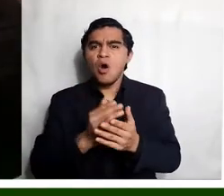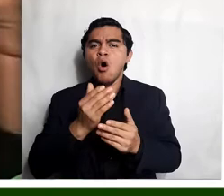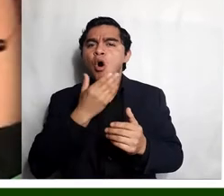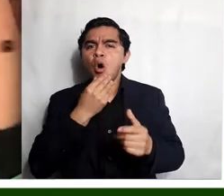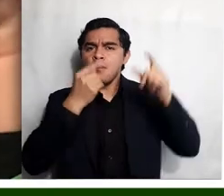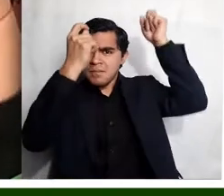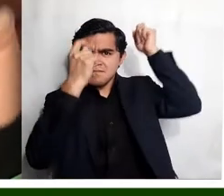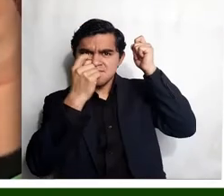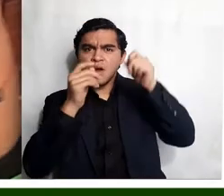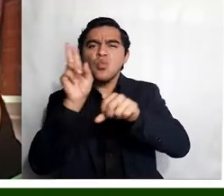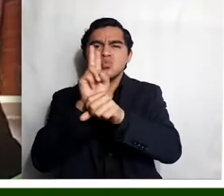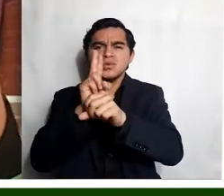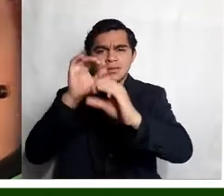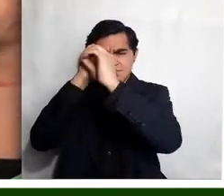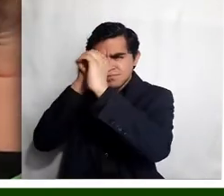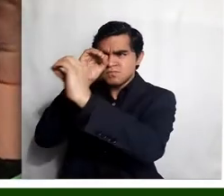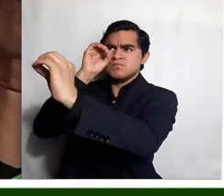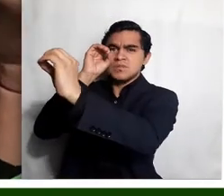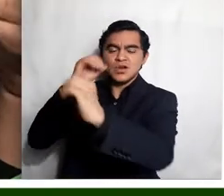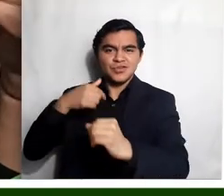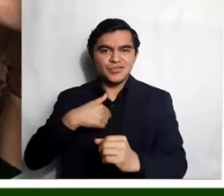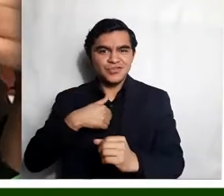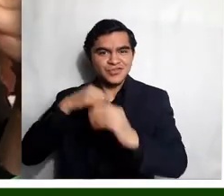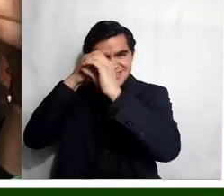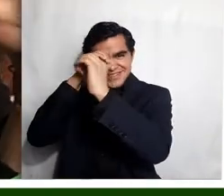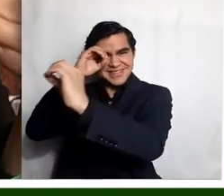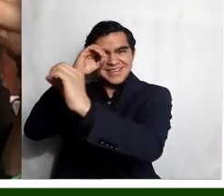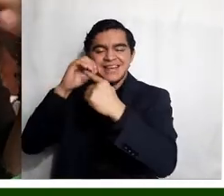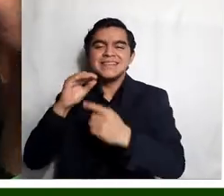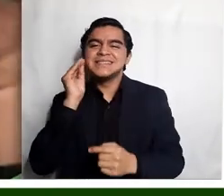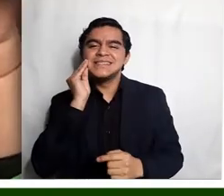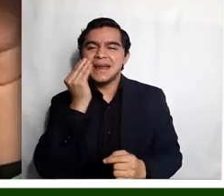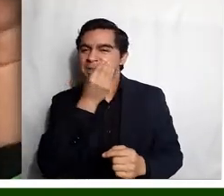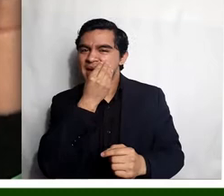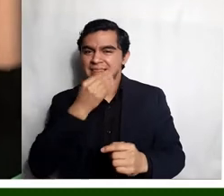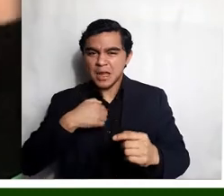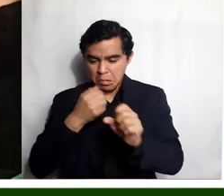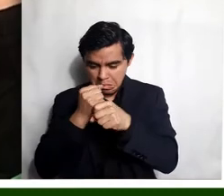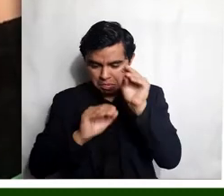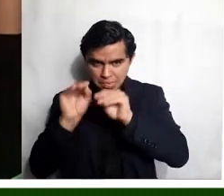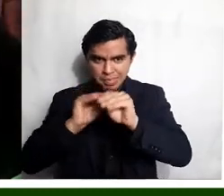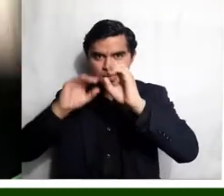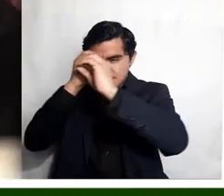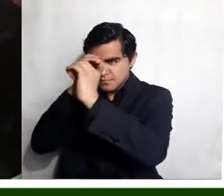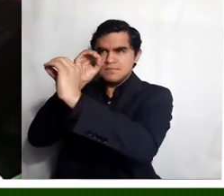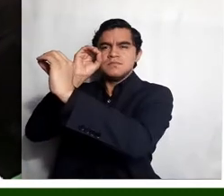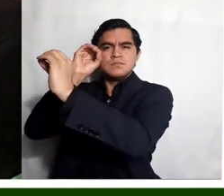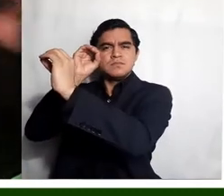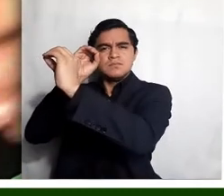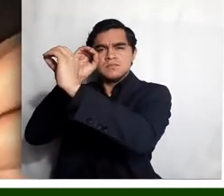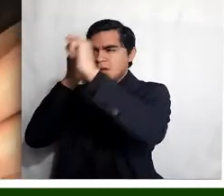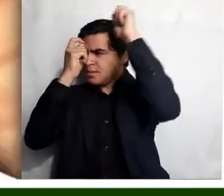capitanes? Pues usan un catalejo. Es con un tubo que es de servilletas y ese tipo de catalejo para